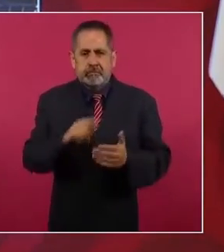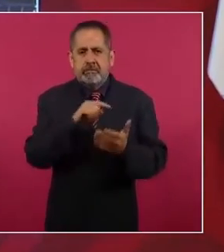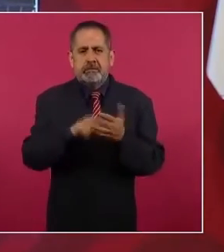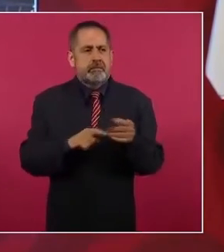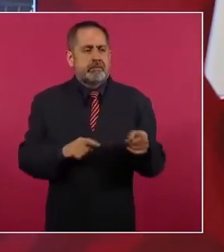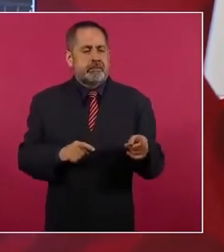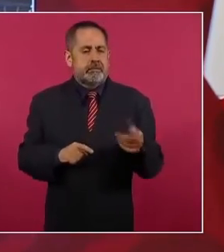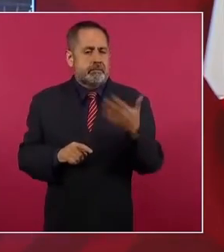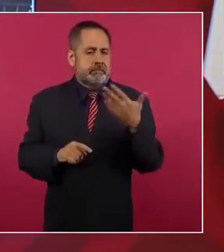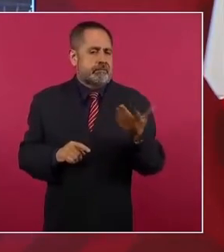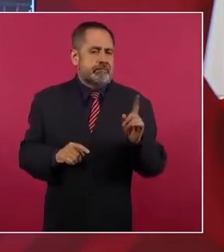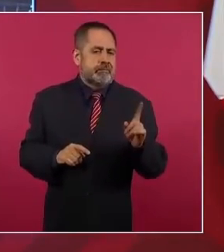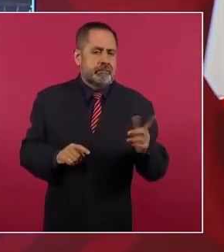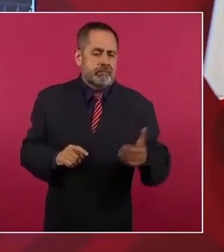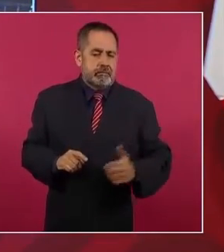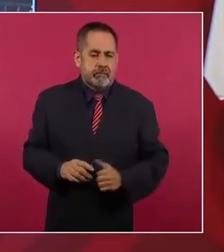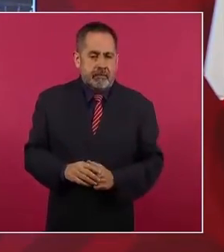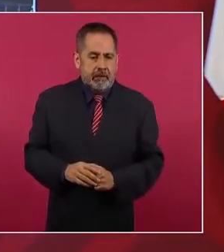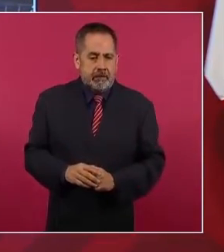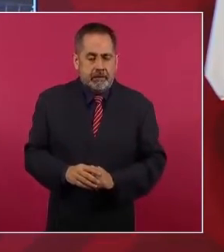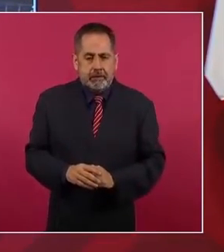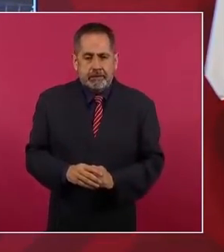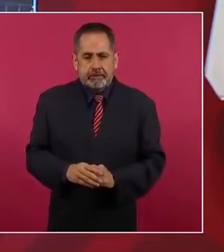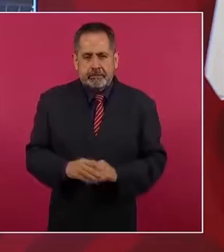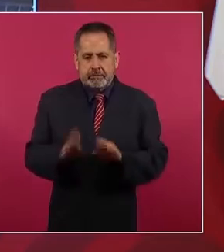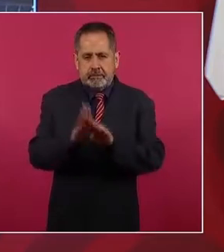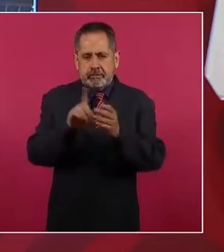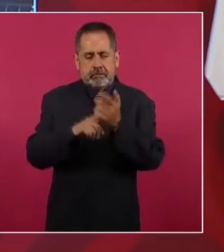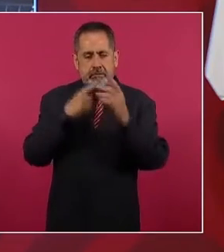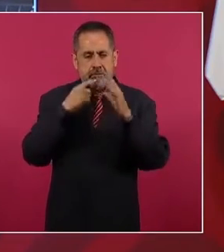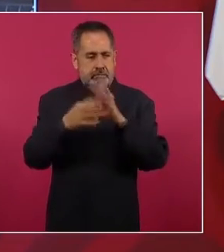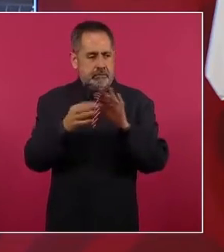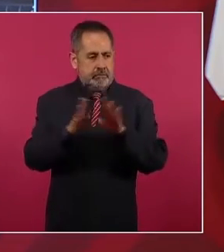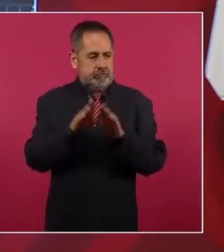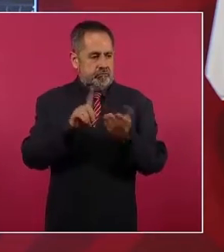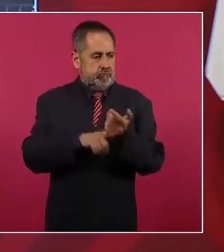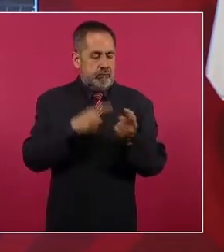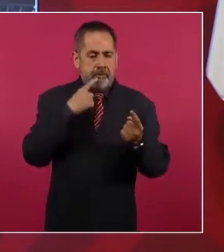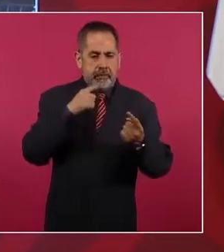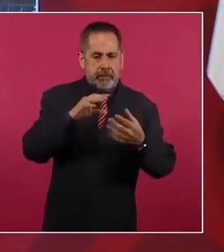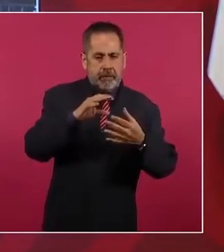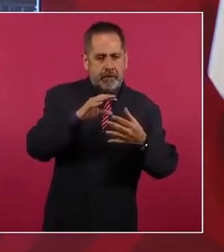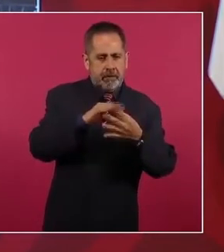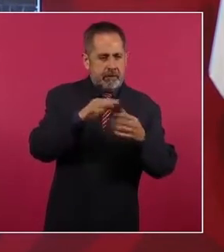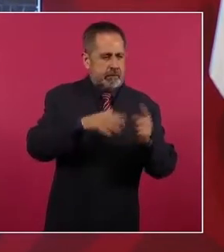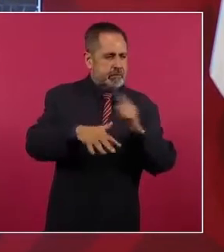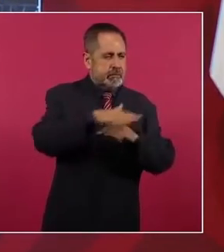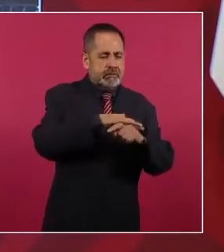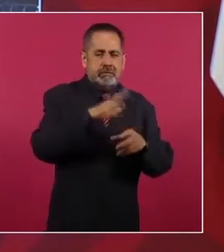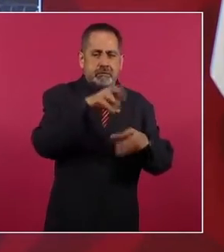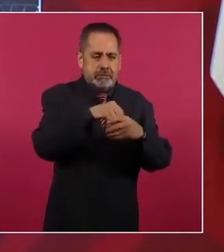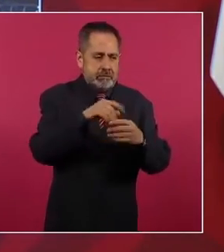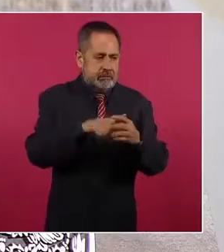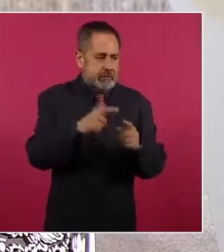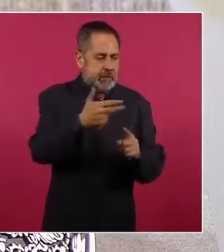inadecuados, al intemperie, en hoteles.